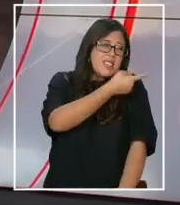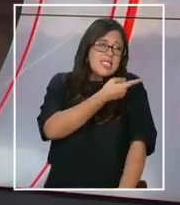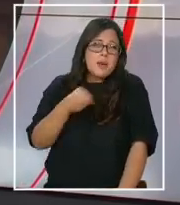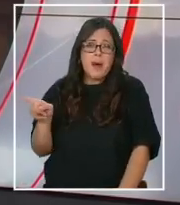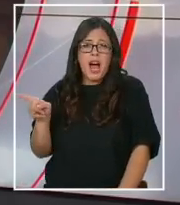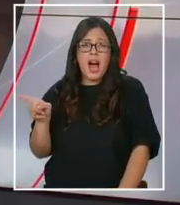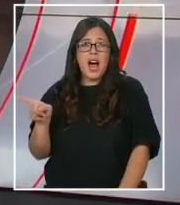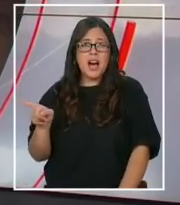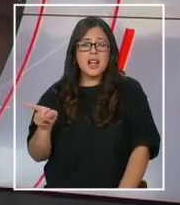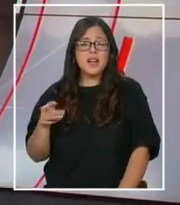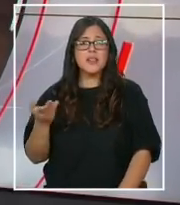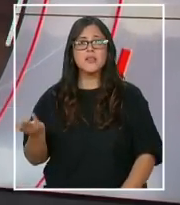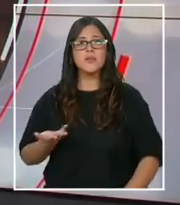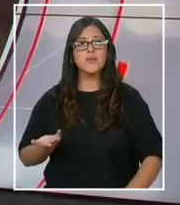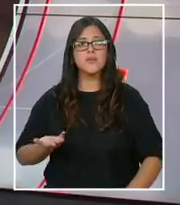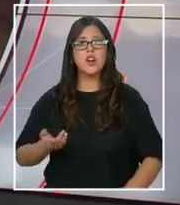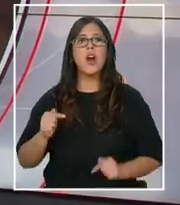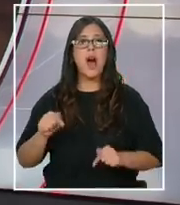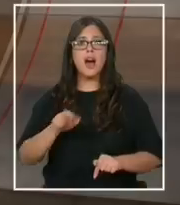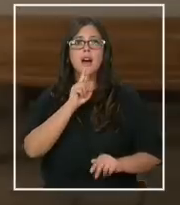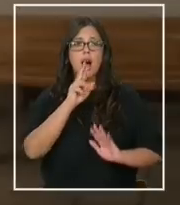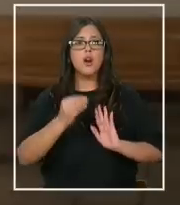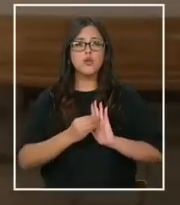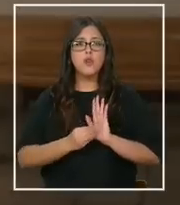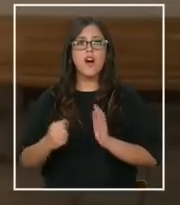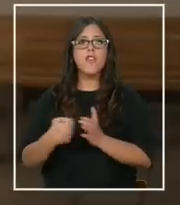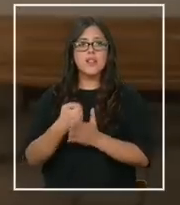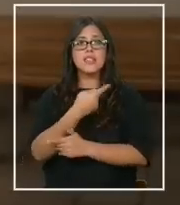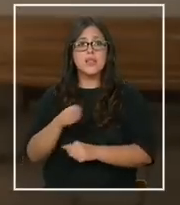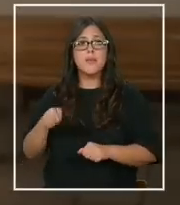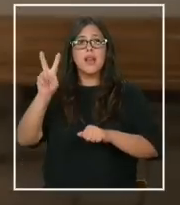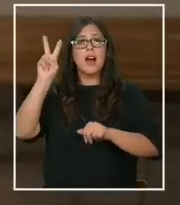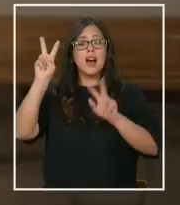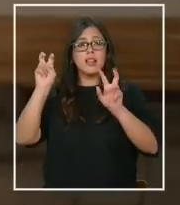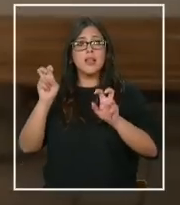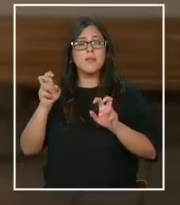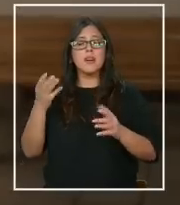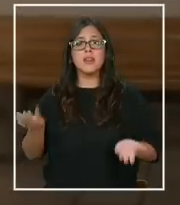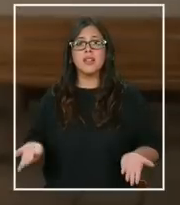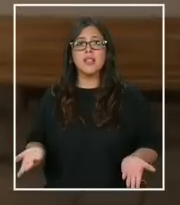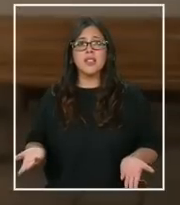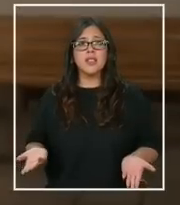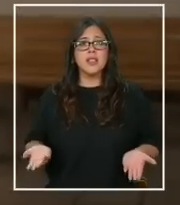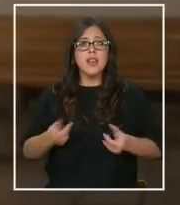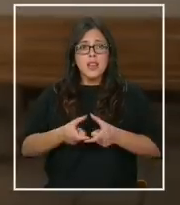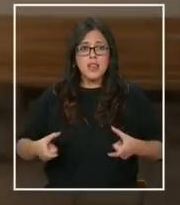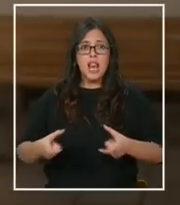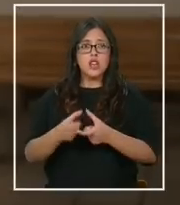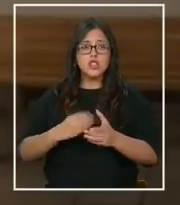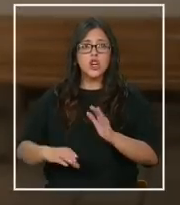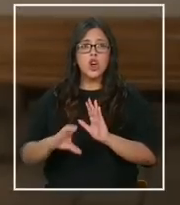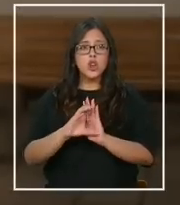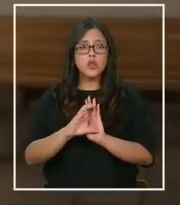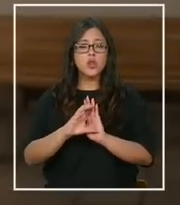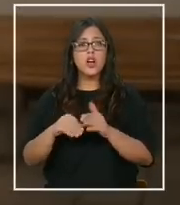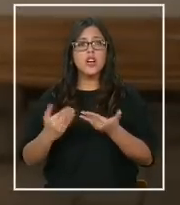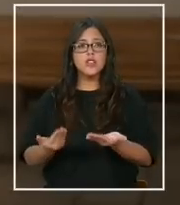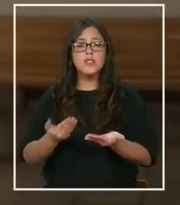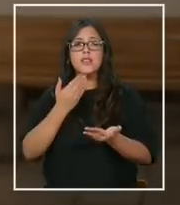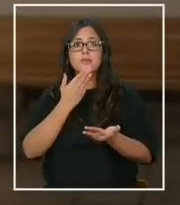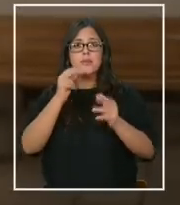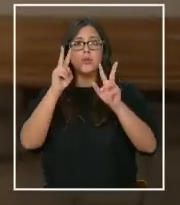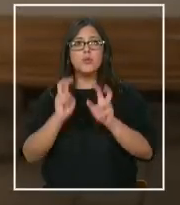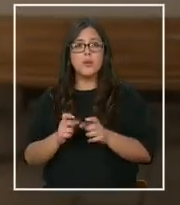Bueno, creo que efectivamente hubo un resultado el fin de semana respecto a una elección que se refiere al Consejo Constitucional y por tanto que tiene un efecto